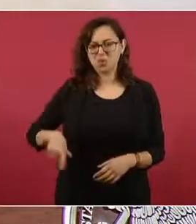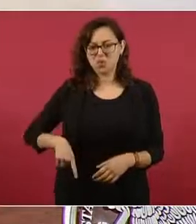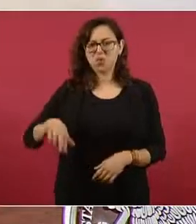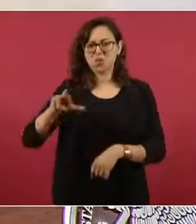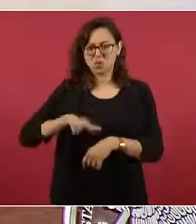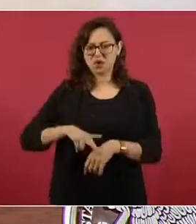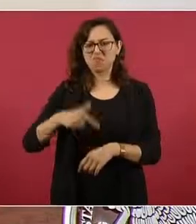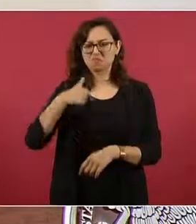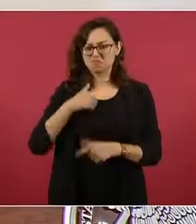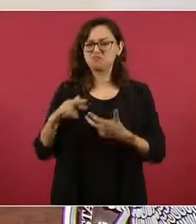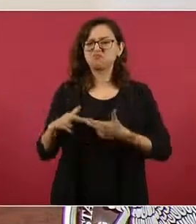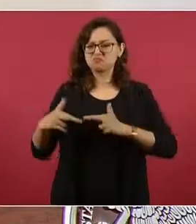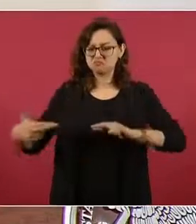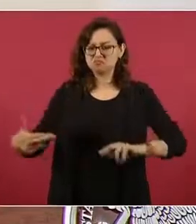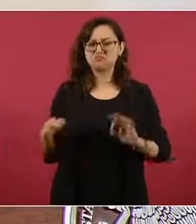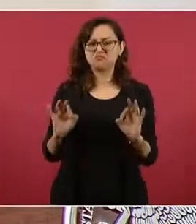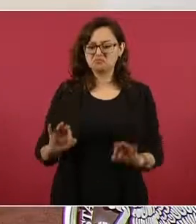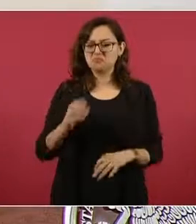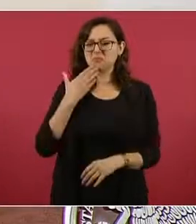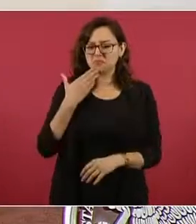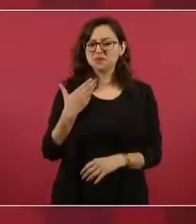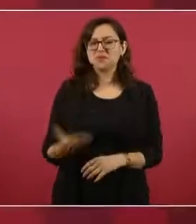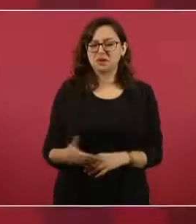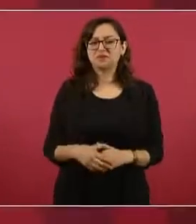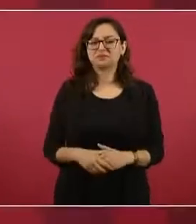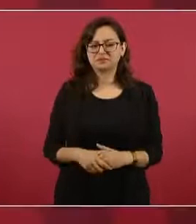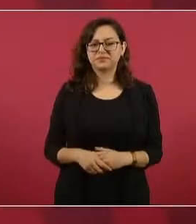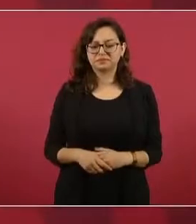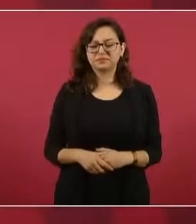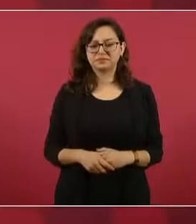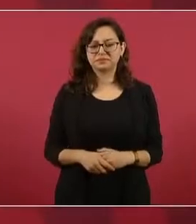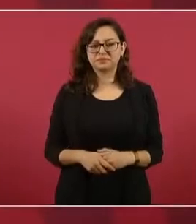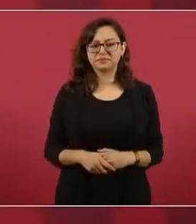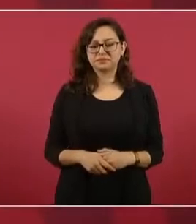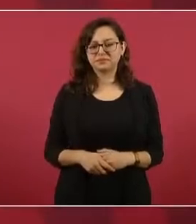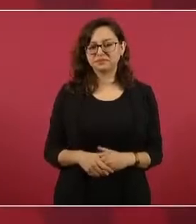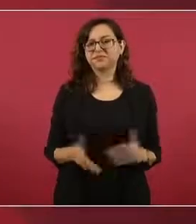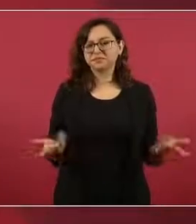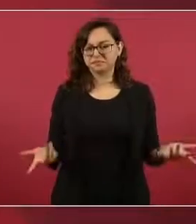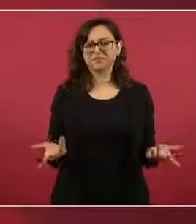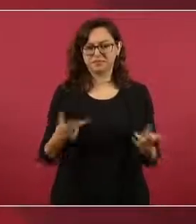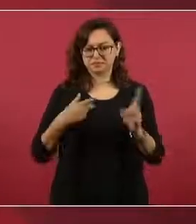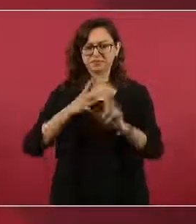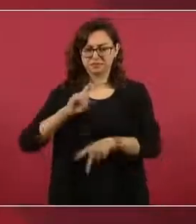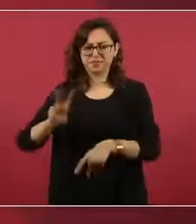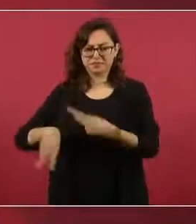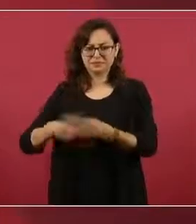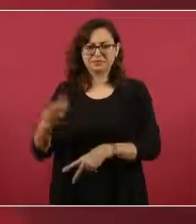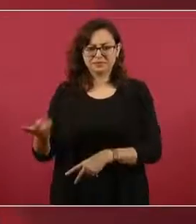de Querétaro, con el gobernador Curi. Entonces, sí vamos a ir.